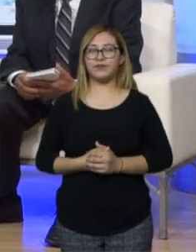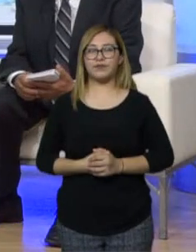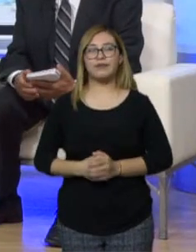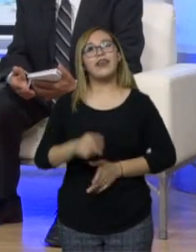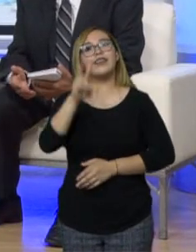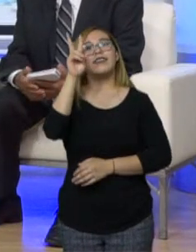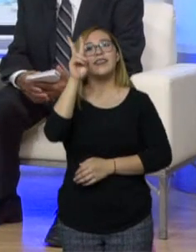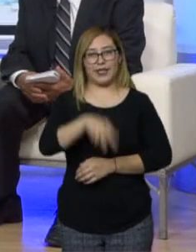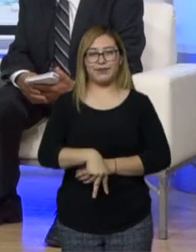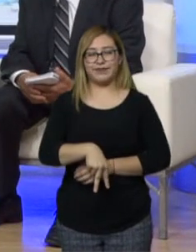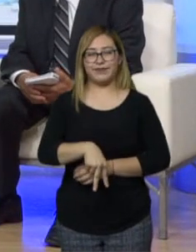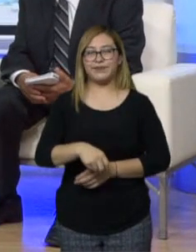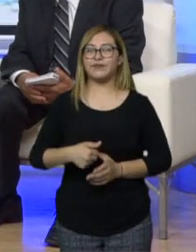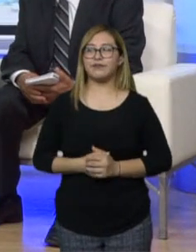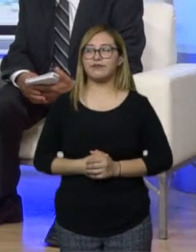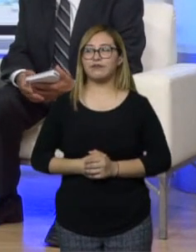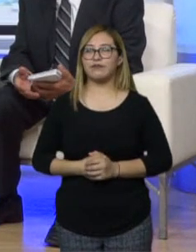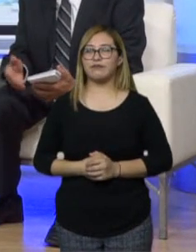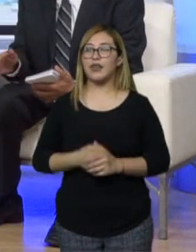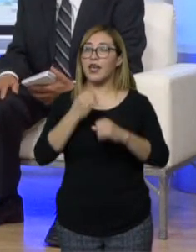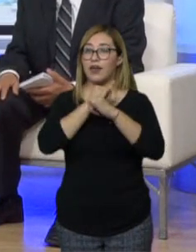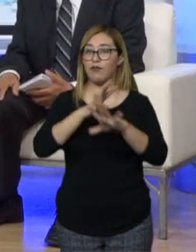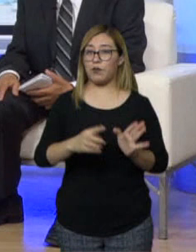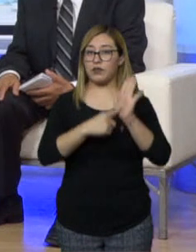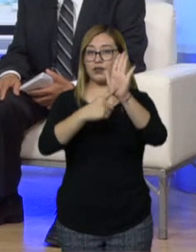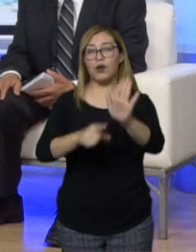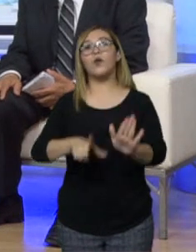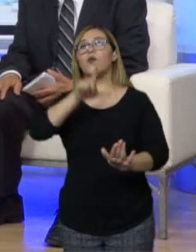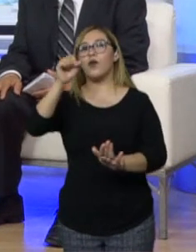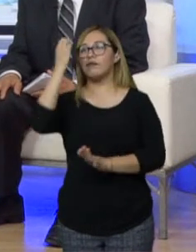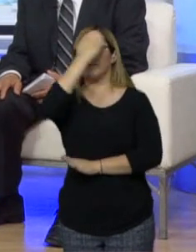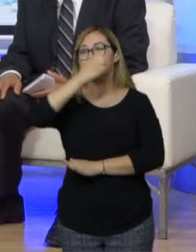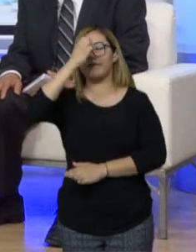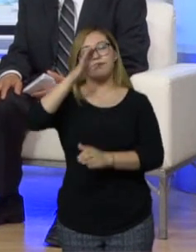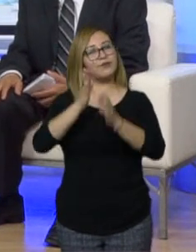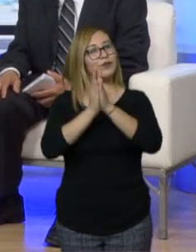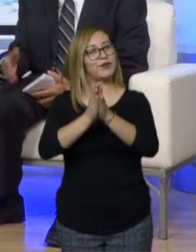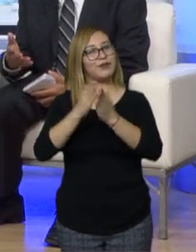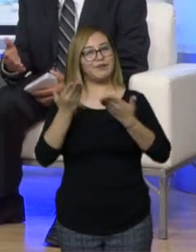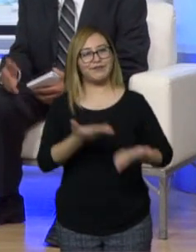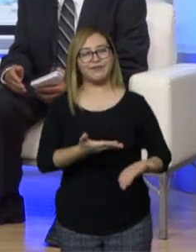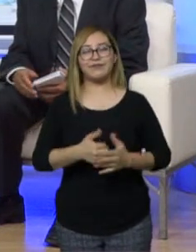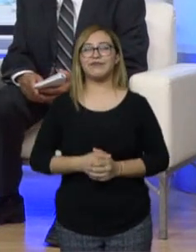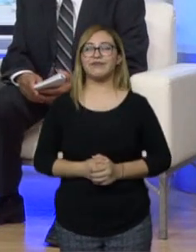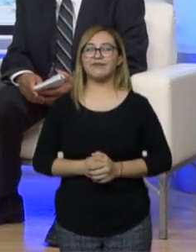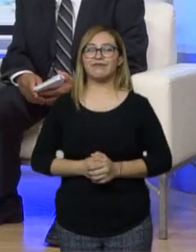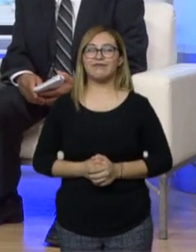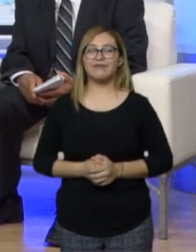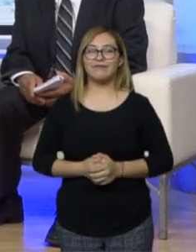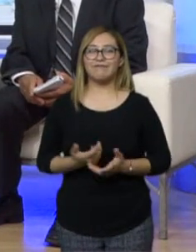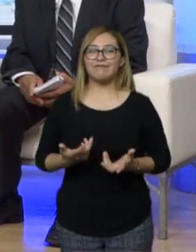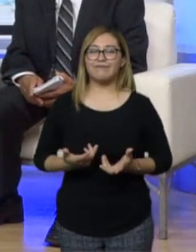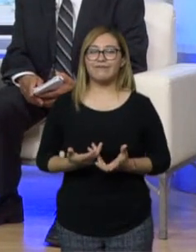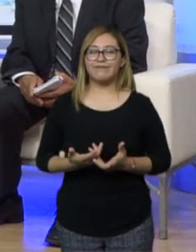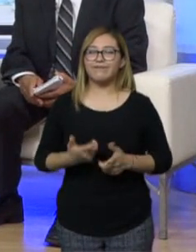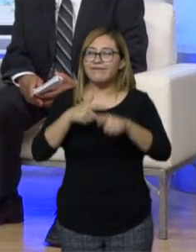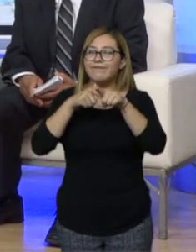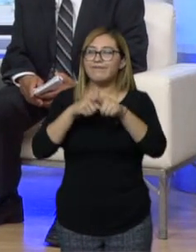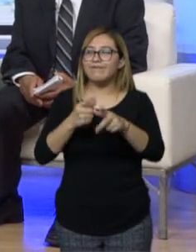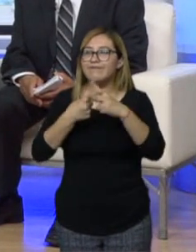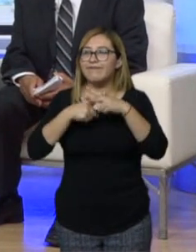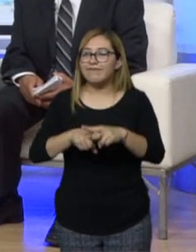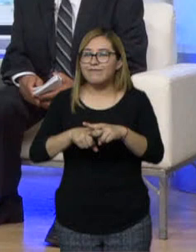es. Mandamos la información y empezamos a analizar, ¿te parece? Está bien, perfecto. Mándela, amiguito, por favor. bien, vamos con el